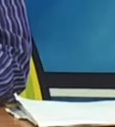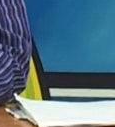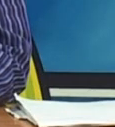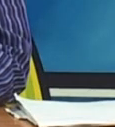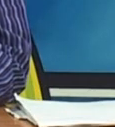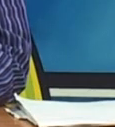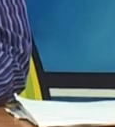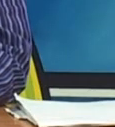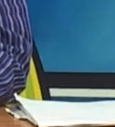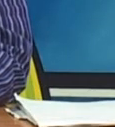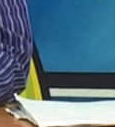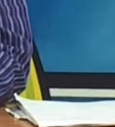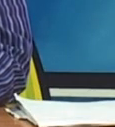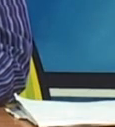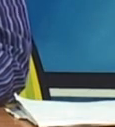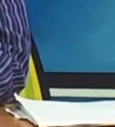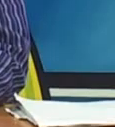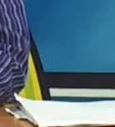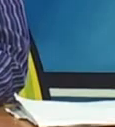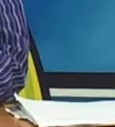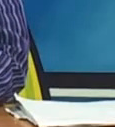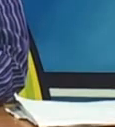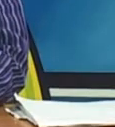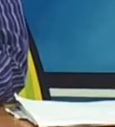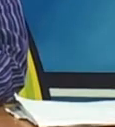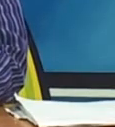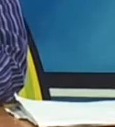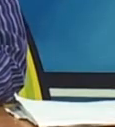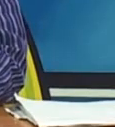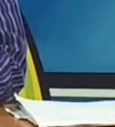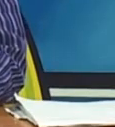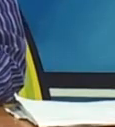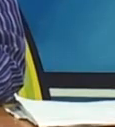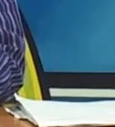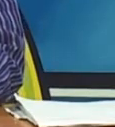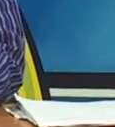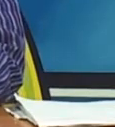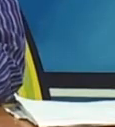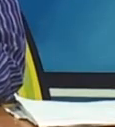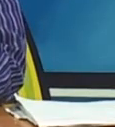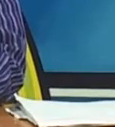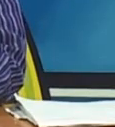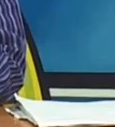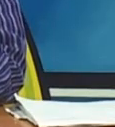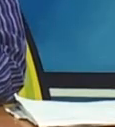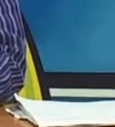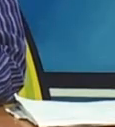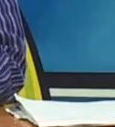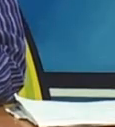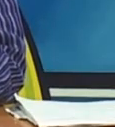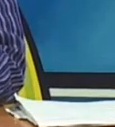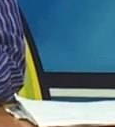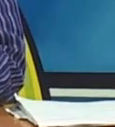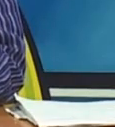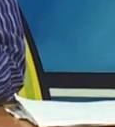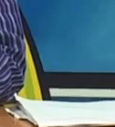Para hablar alto y claro, hace falta su opinión a través de los teléfonos 3134-7990,